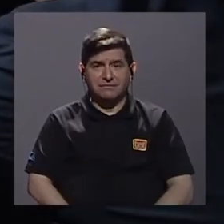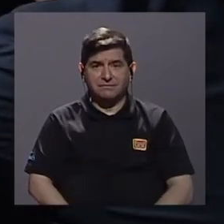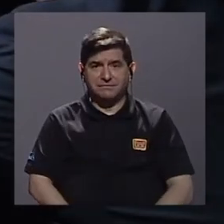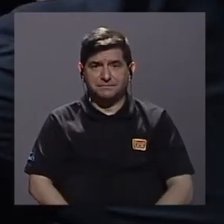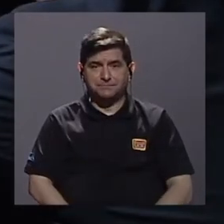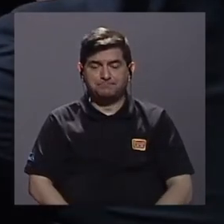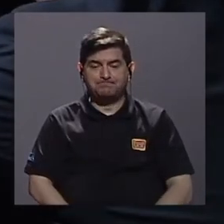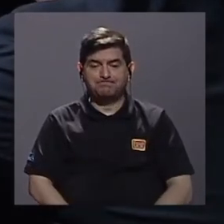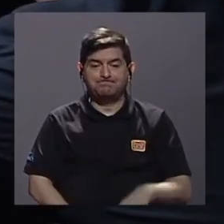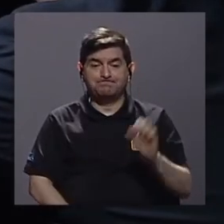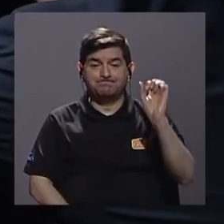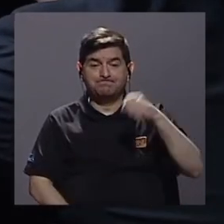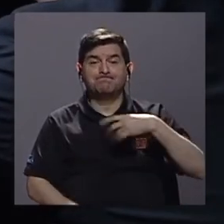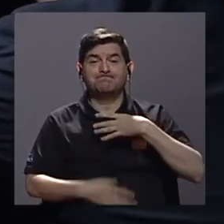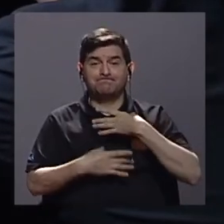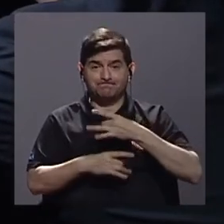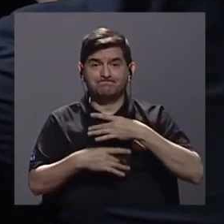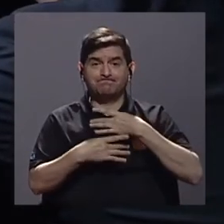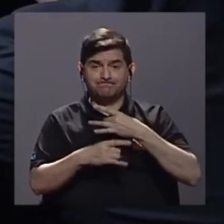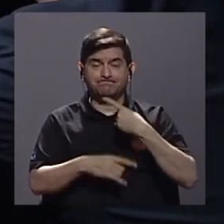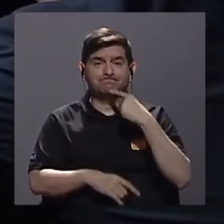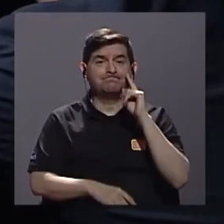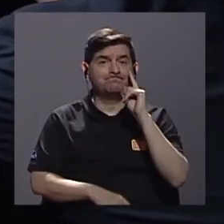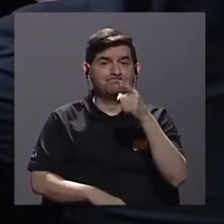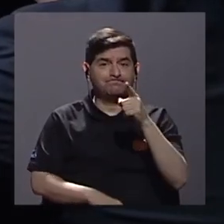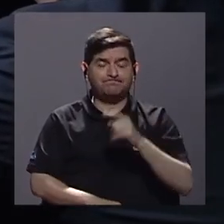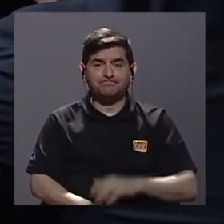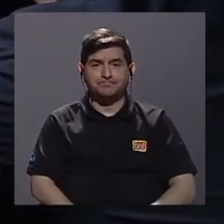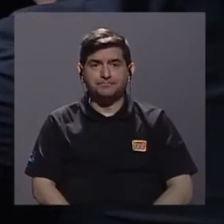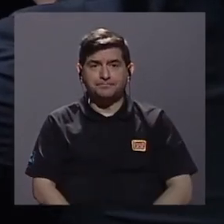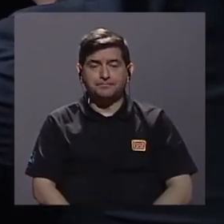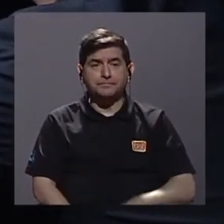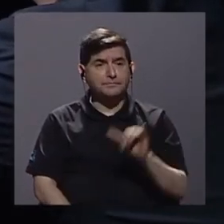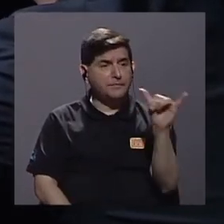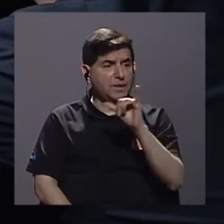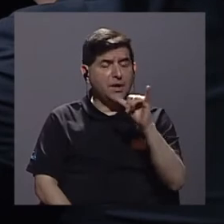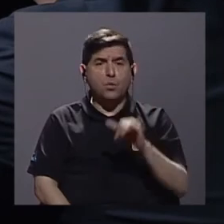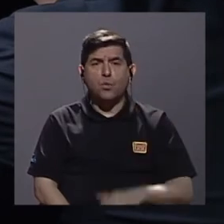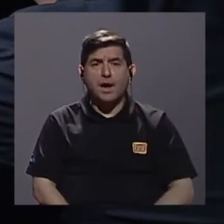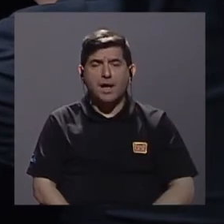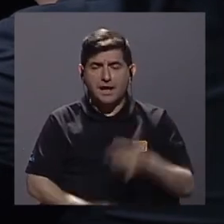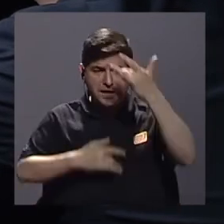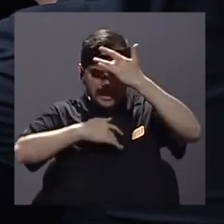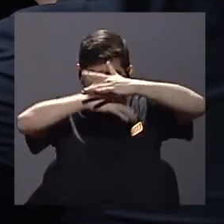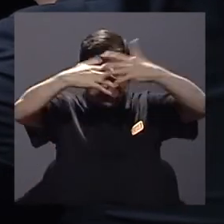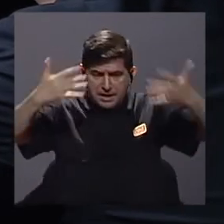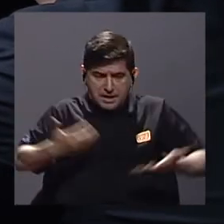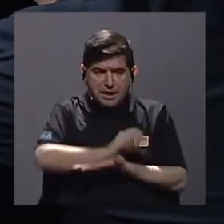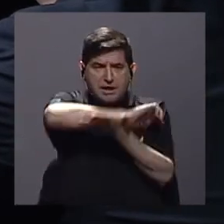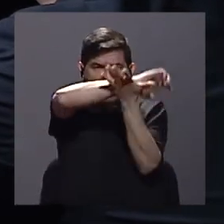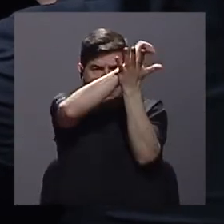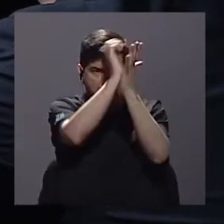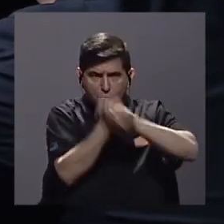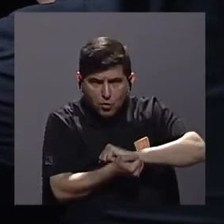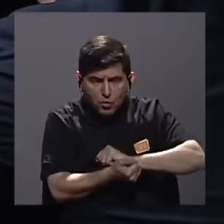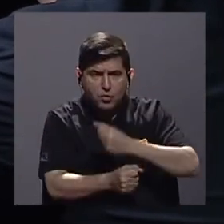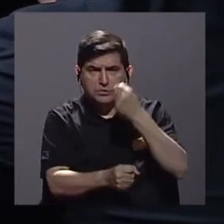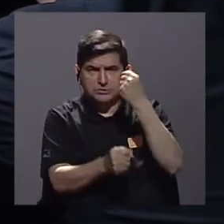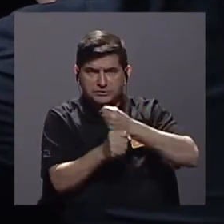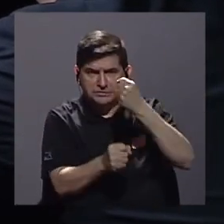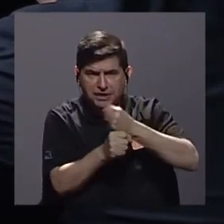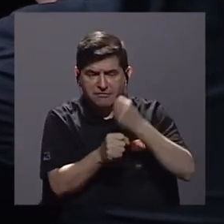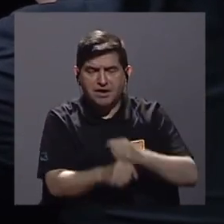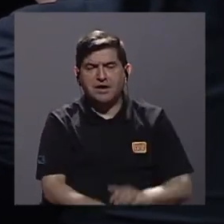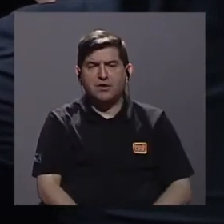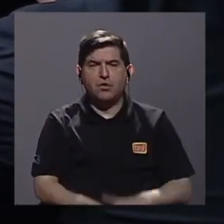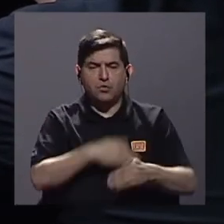Sí, muy interesante, digamos, eso que usted menciona de cómo también la pandemia transforma, ¿verdad?, el trabajo de